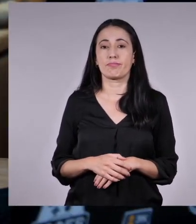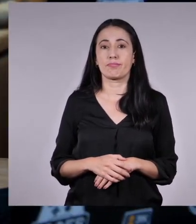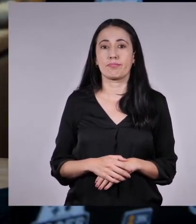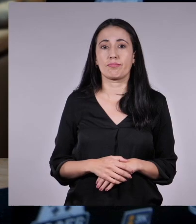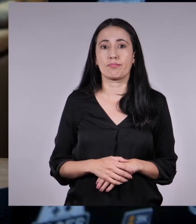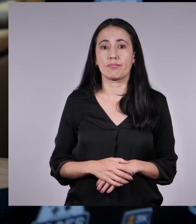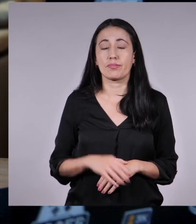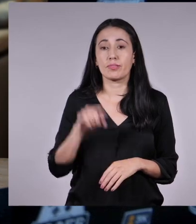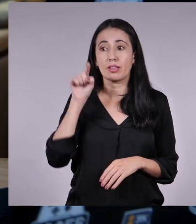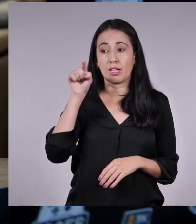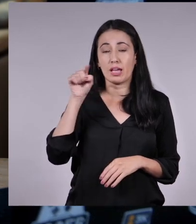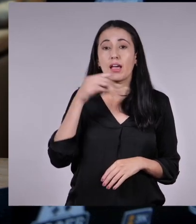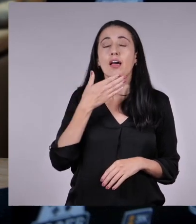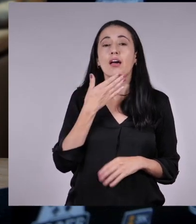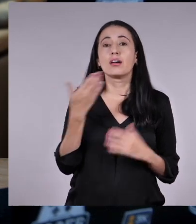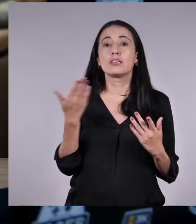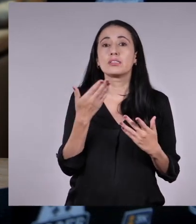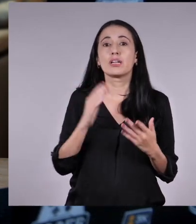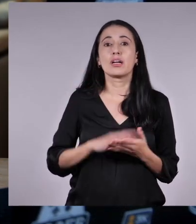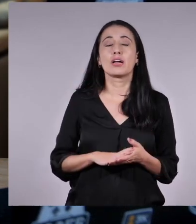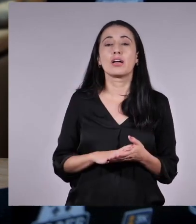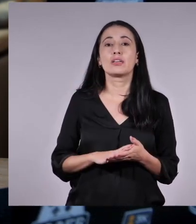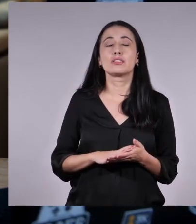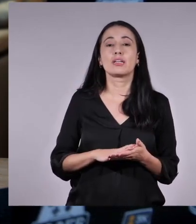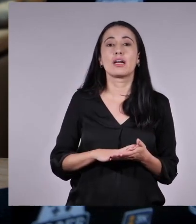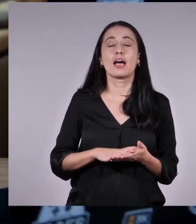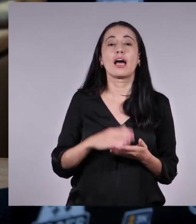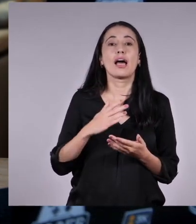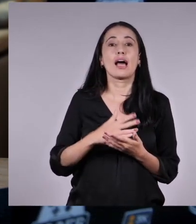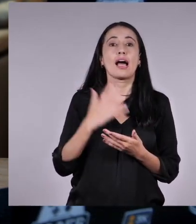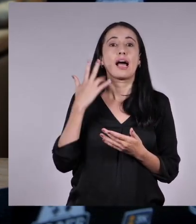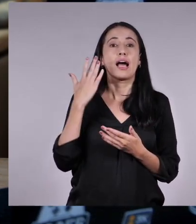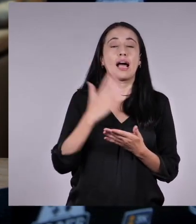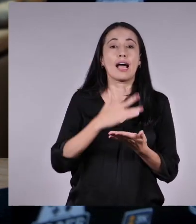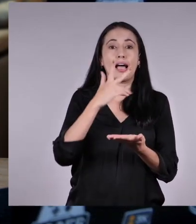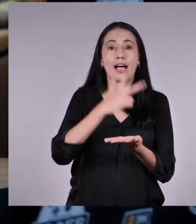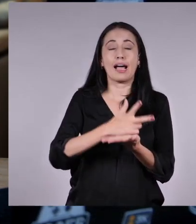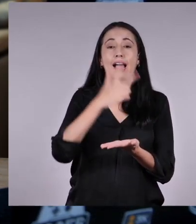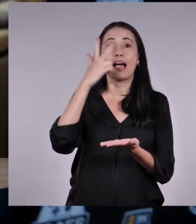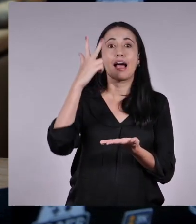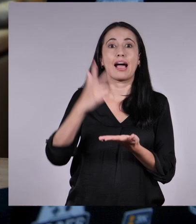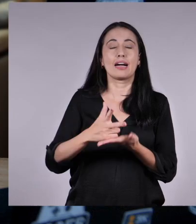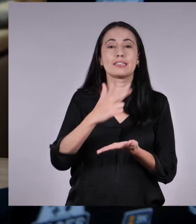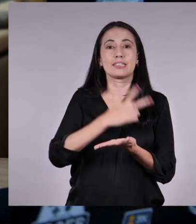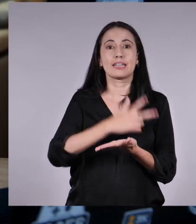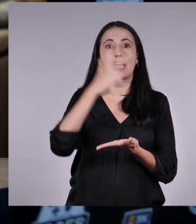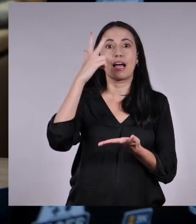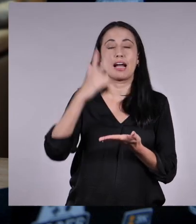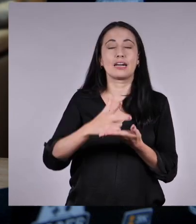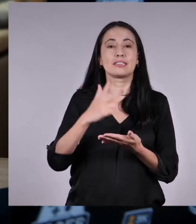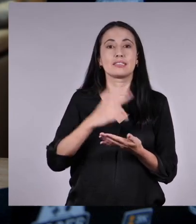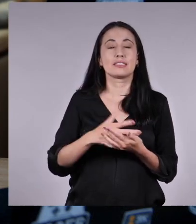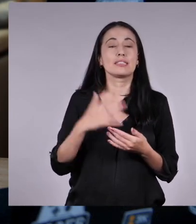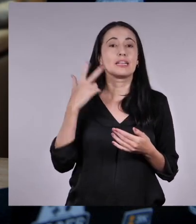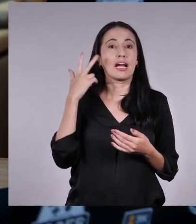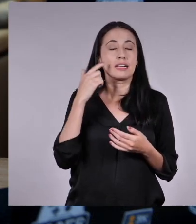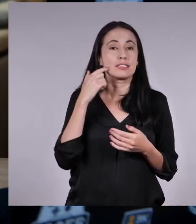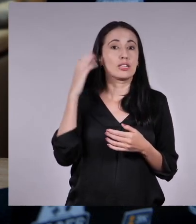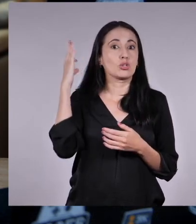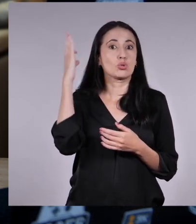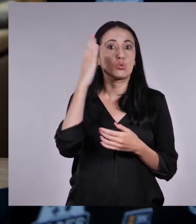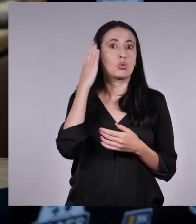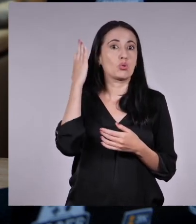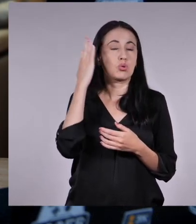Sam 14, desde El Ángel, provincia del Carchi. Un saludito hermosa a gente del Carchi, qué bueno que me sigan y me estén viendo.